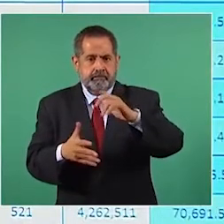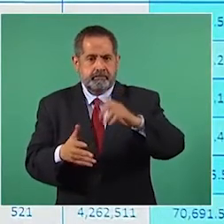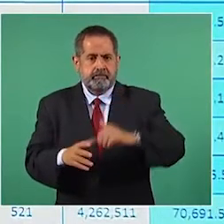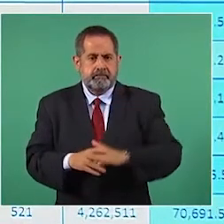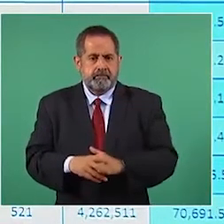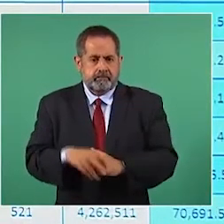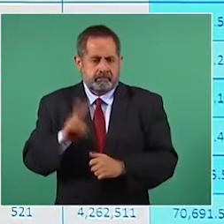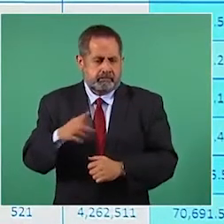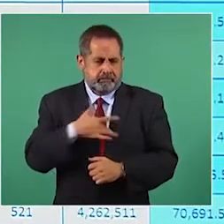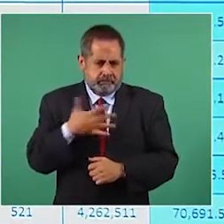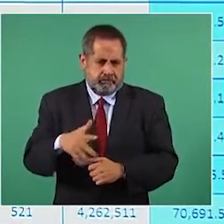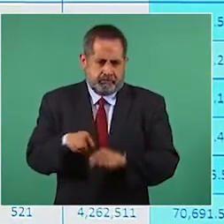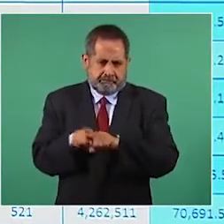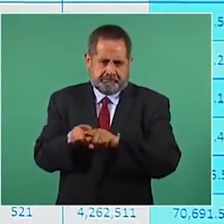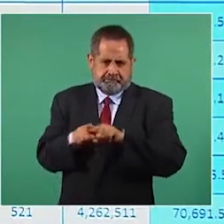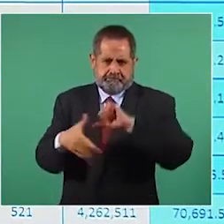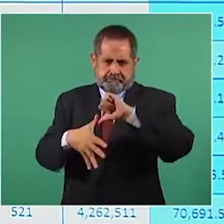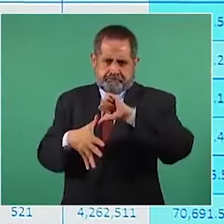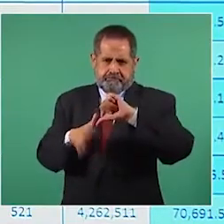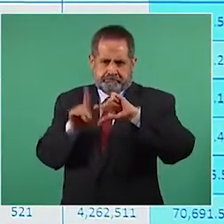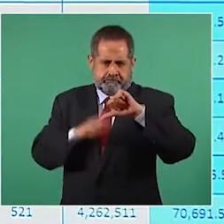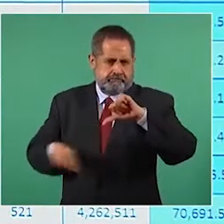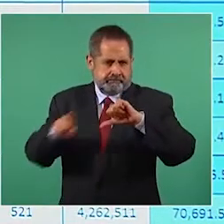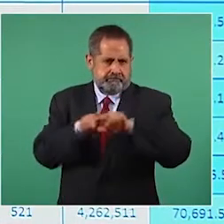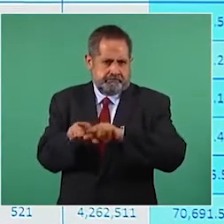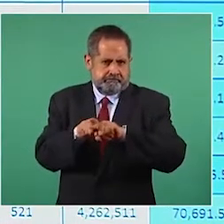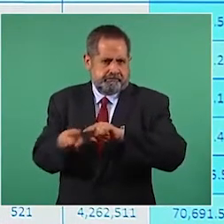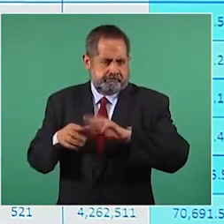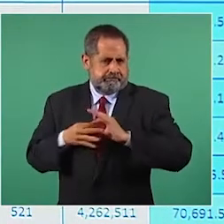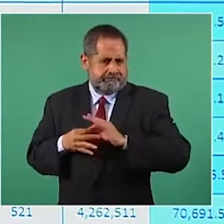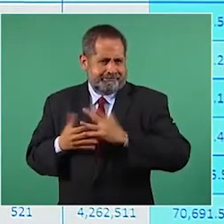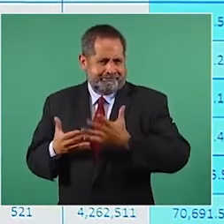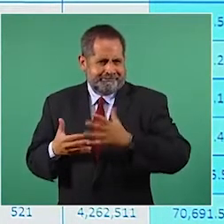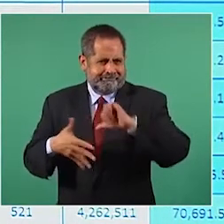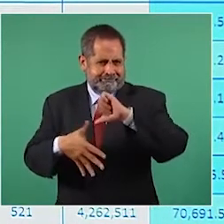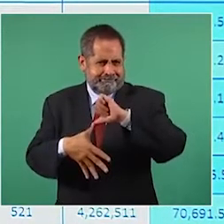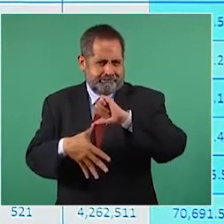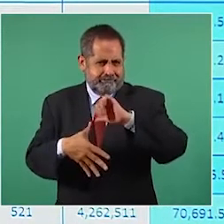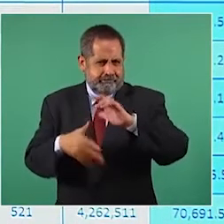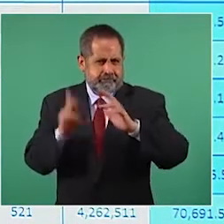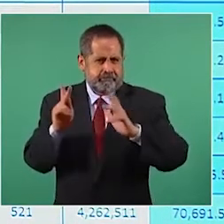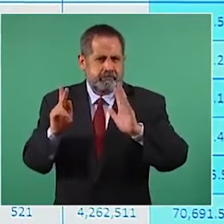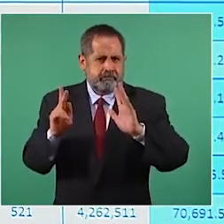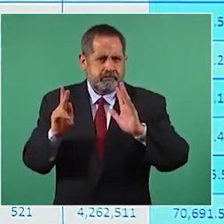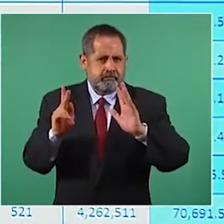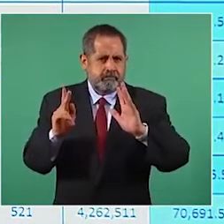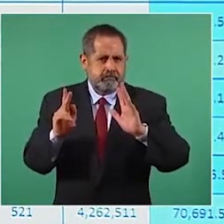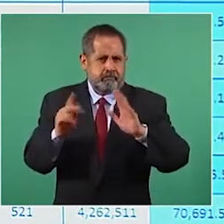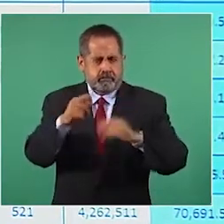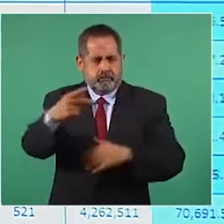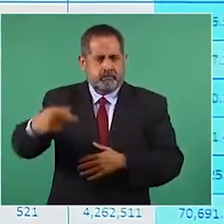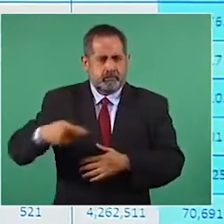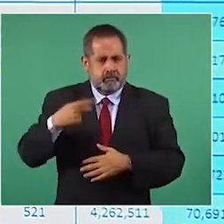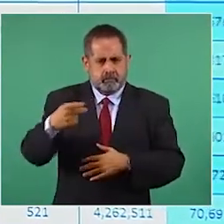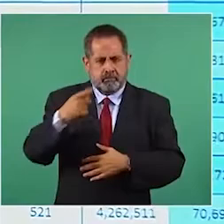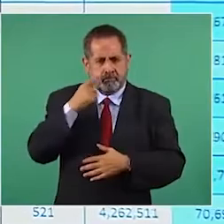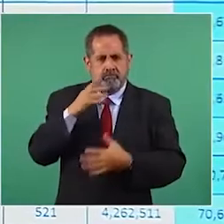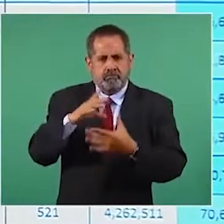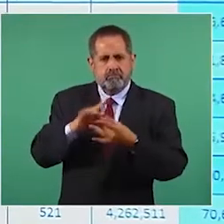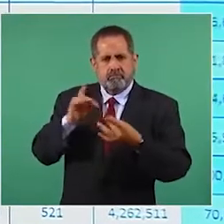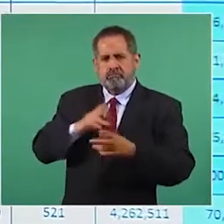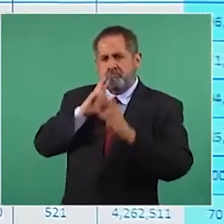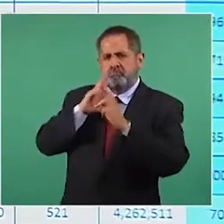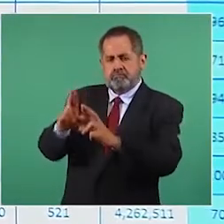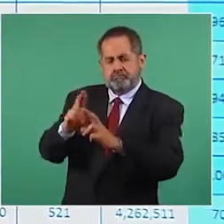Me duele porque son hermanos nuestros, pero tu pregunta amerita una